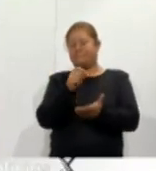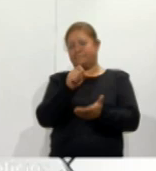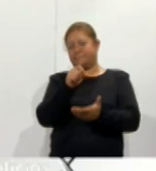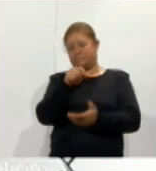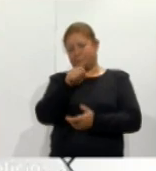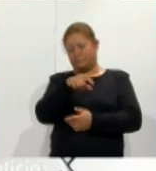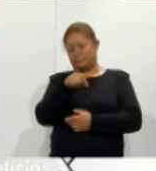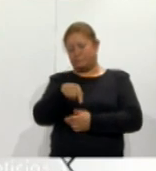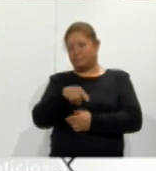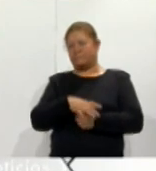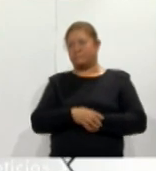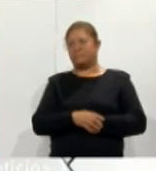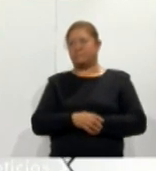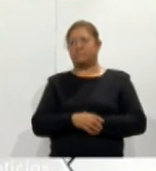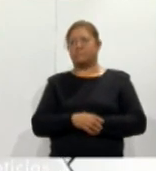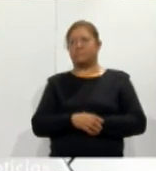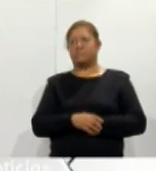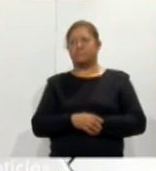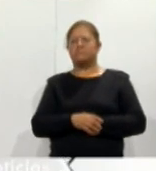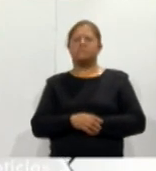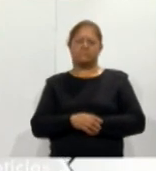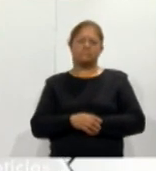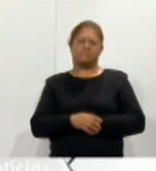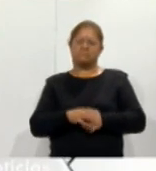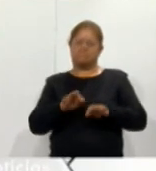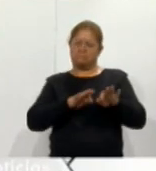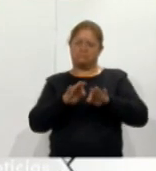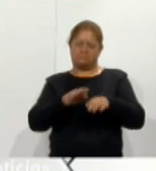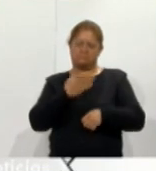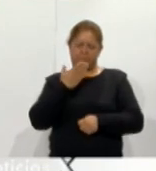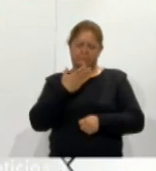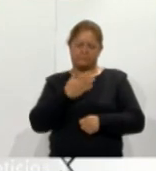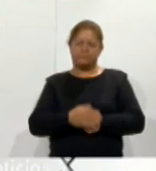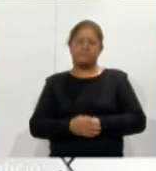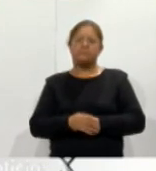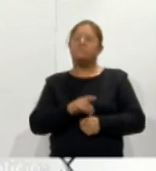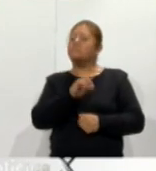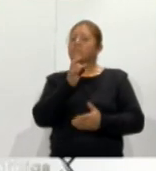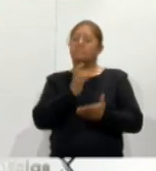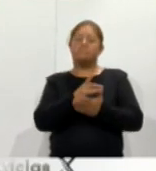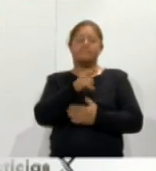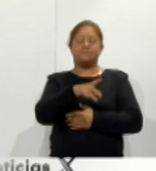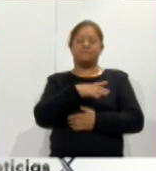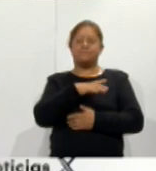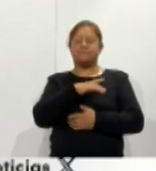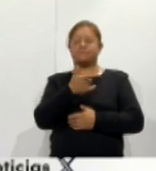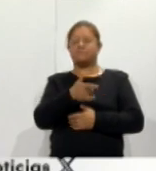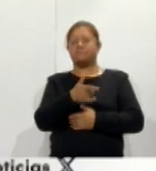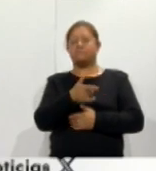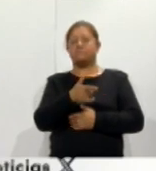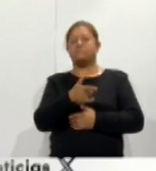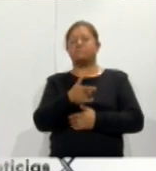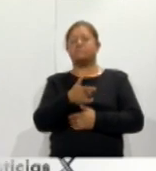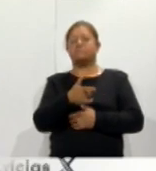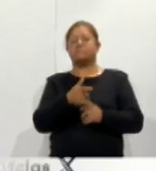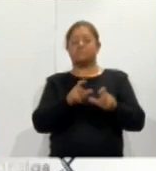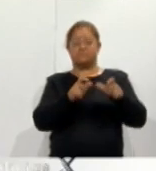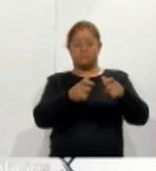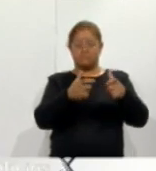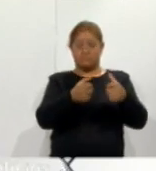vigencia Sí, sí están operando solo nuestros módulos fijos los módulos itinerantes ya no están operando